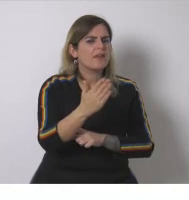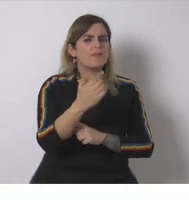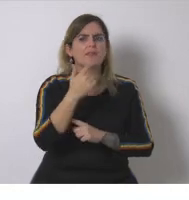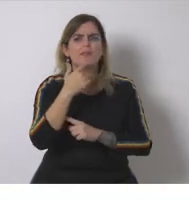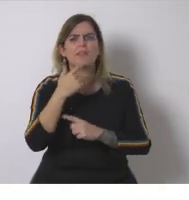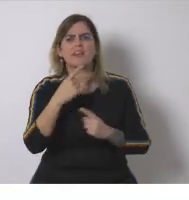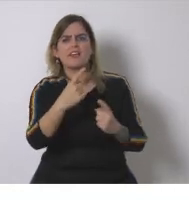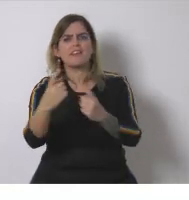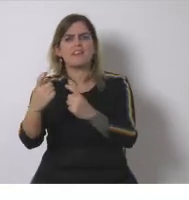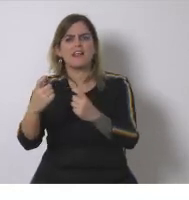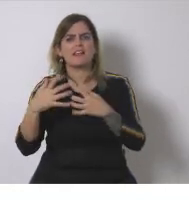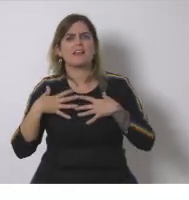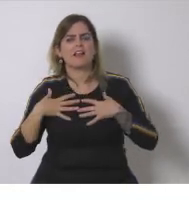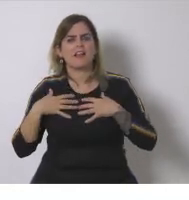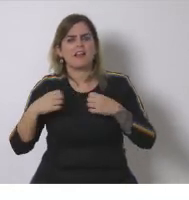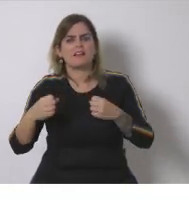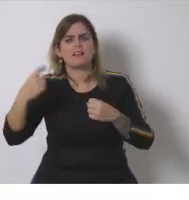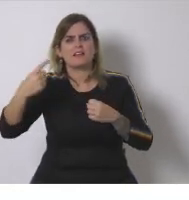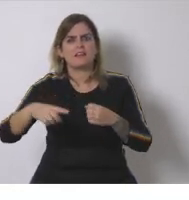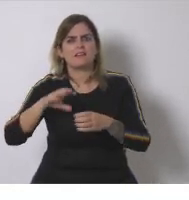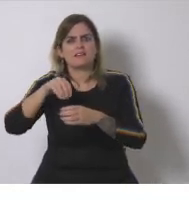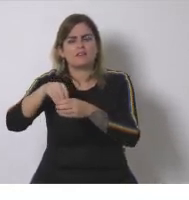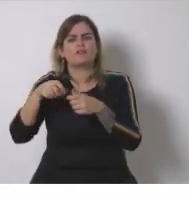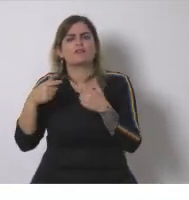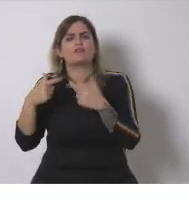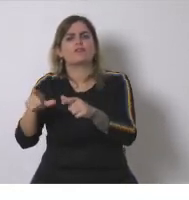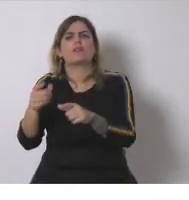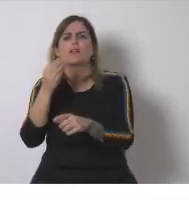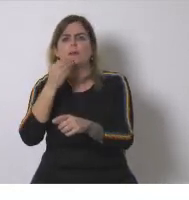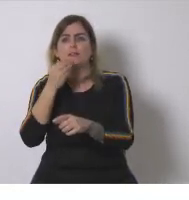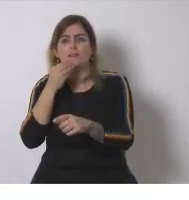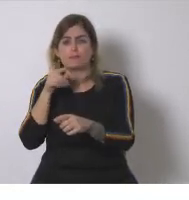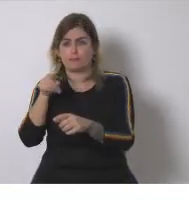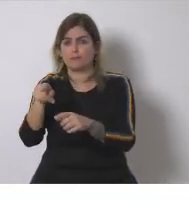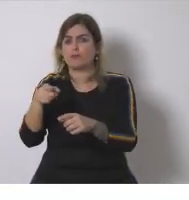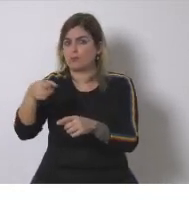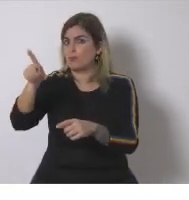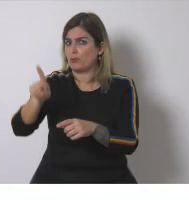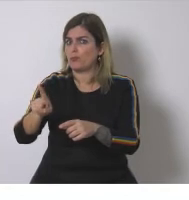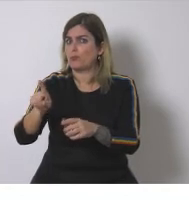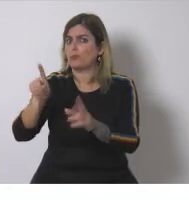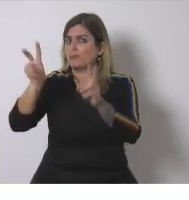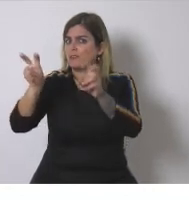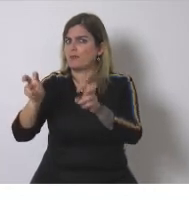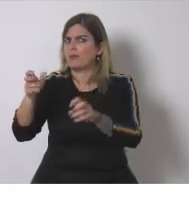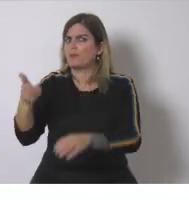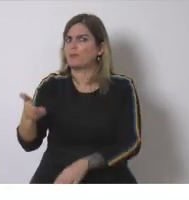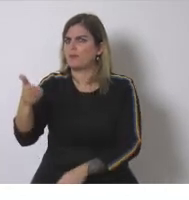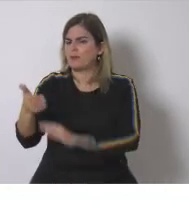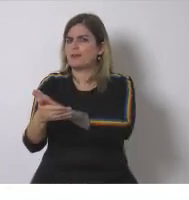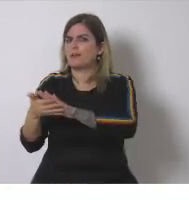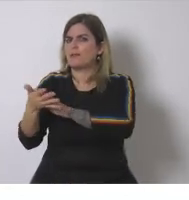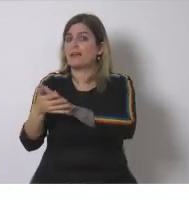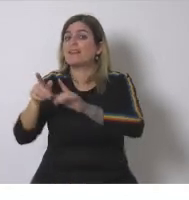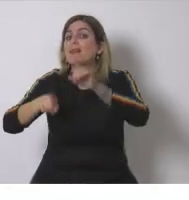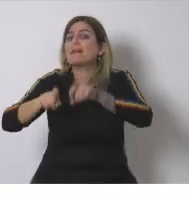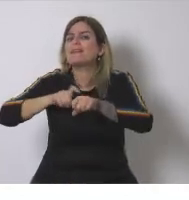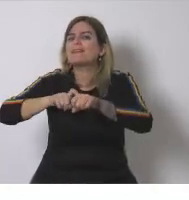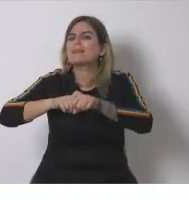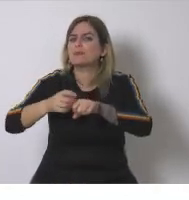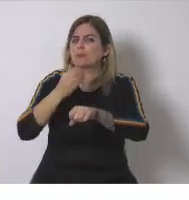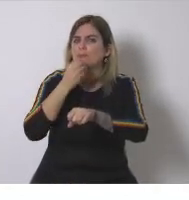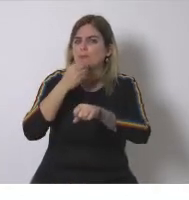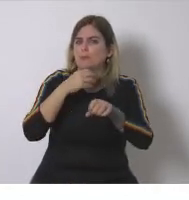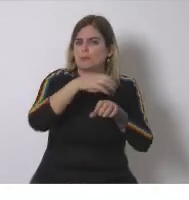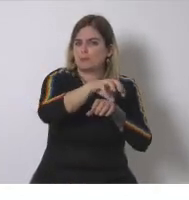que contemple la necesidad energética del sector alimentario porque este es uno de los puntos que he